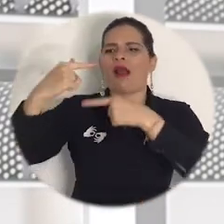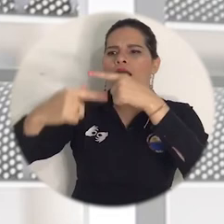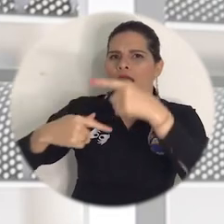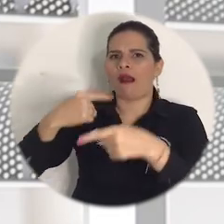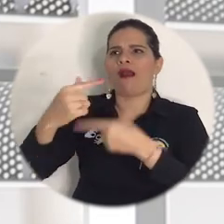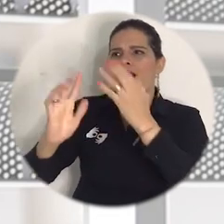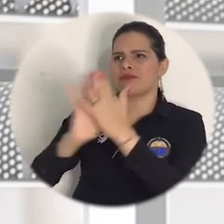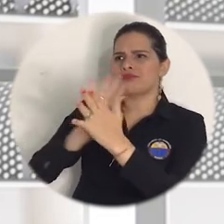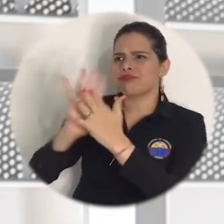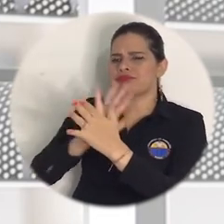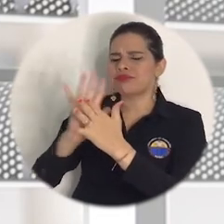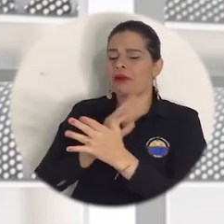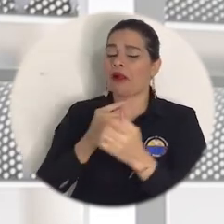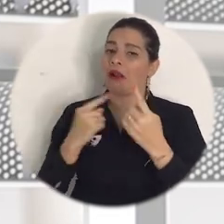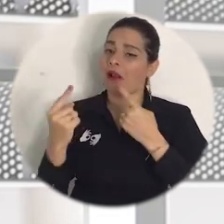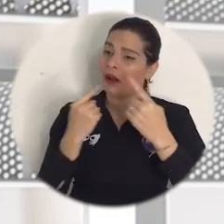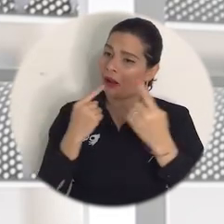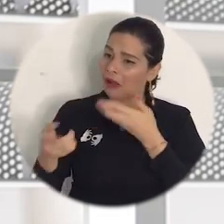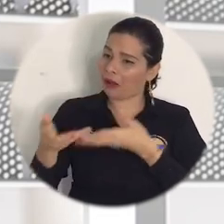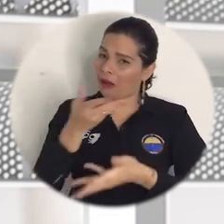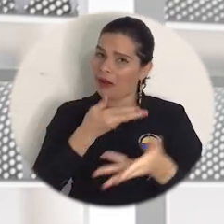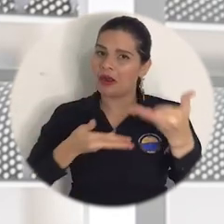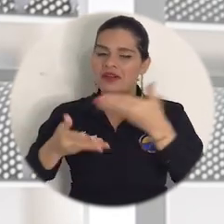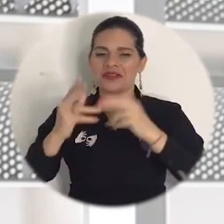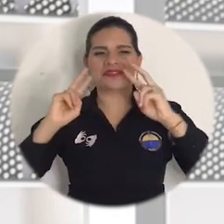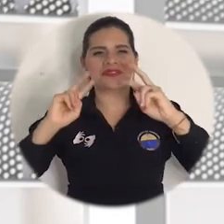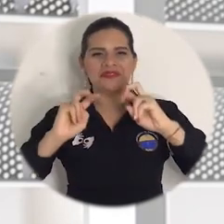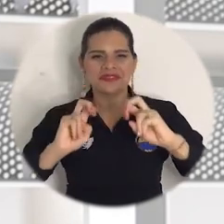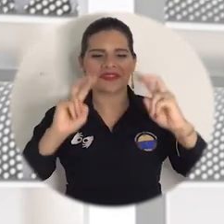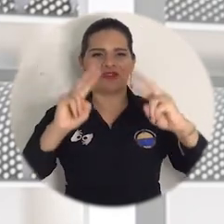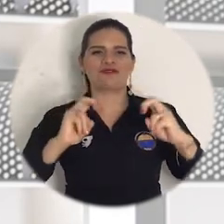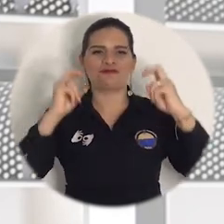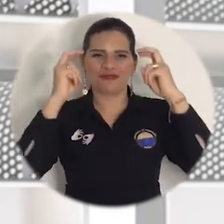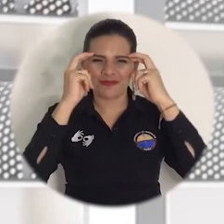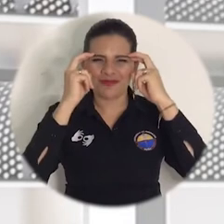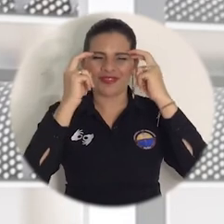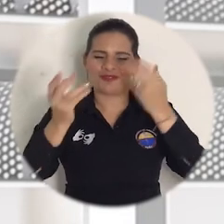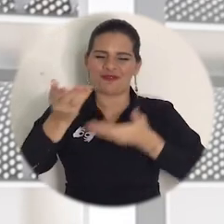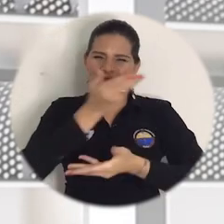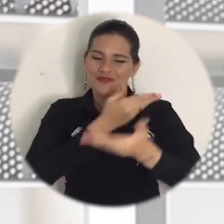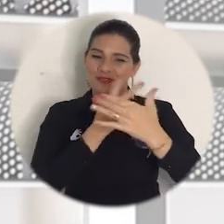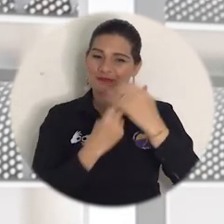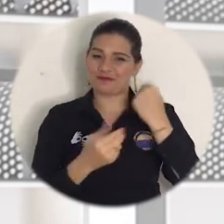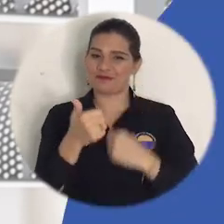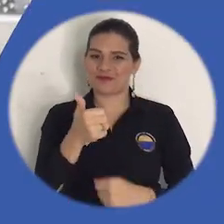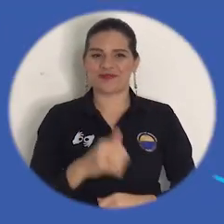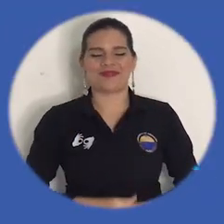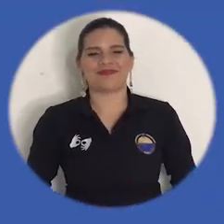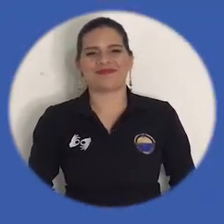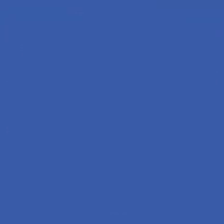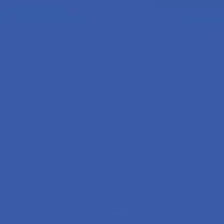ancestral se mezclen en el diálogo de saberes y podamos en ese encuentro de conocimiento trabajar mancomunadamente.